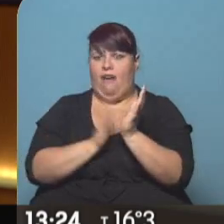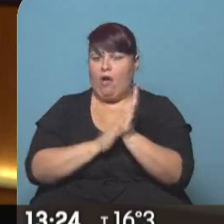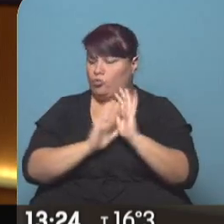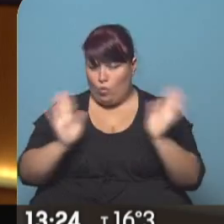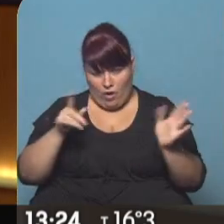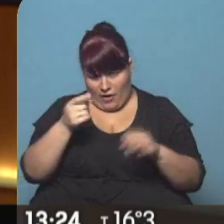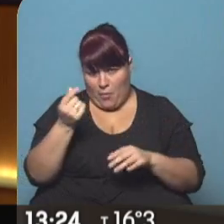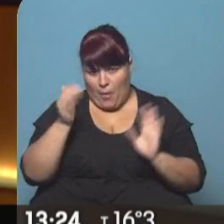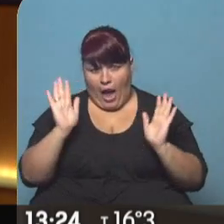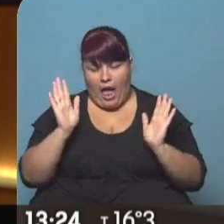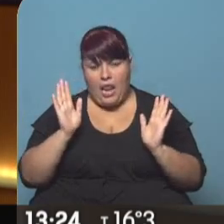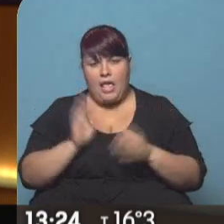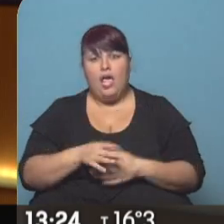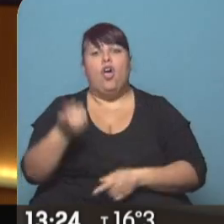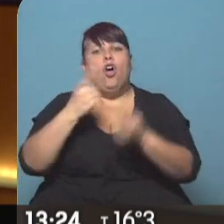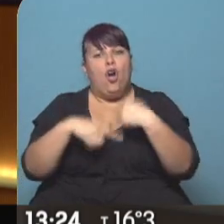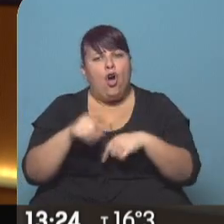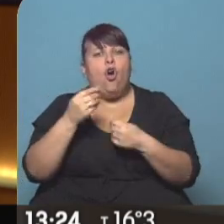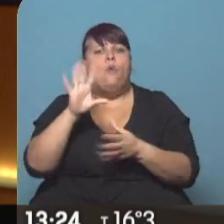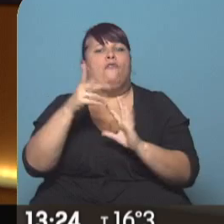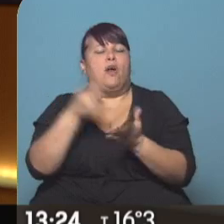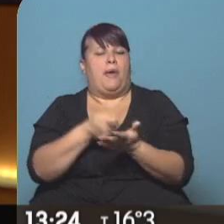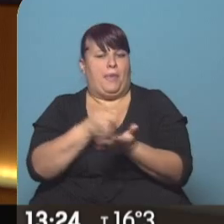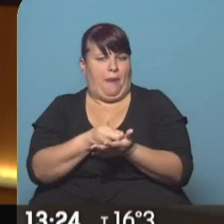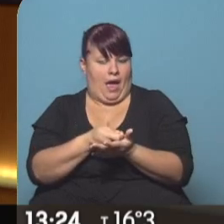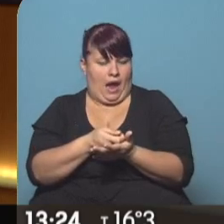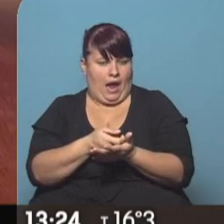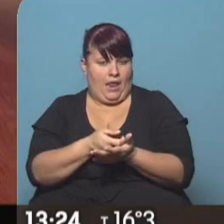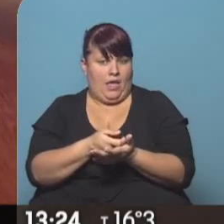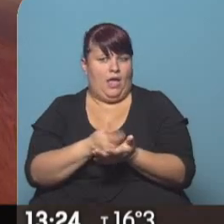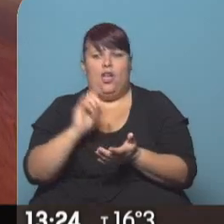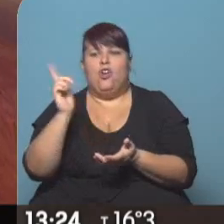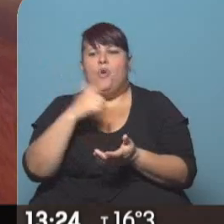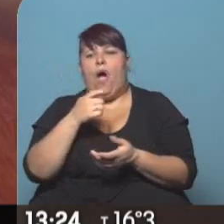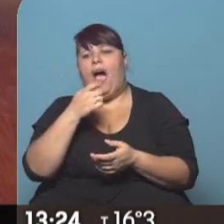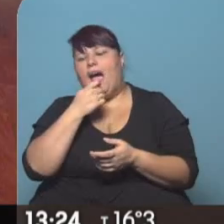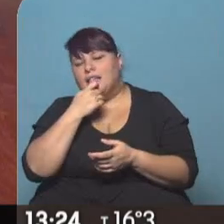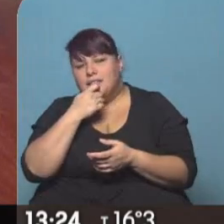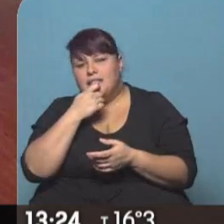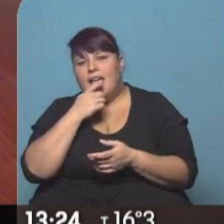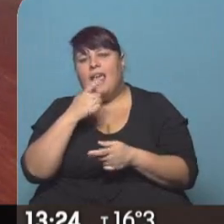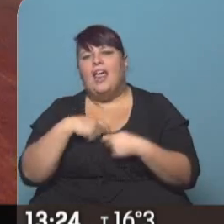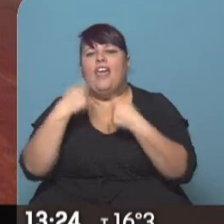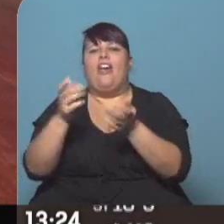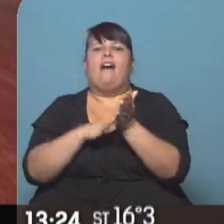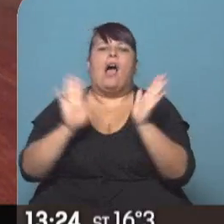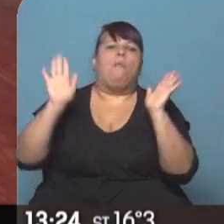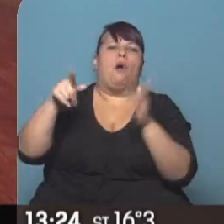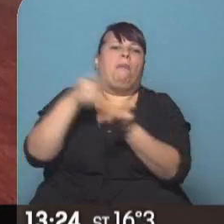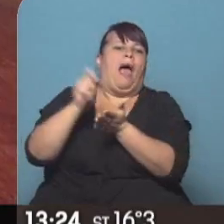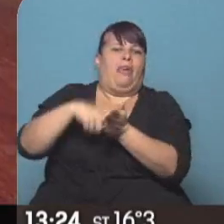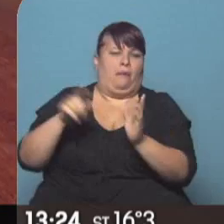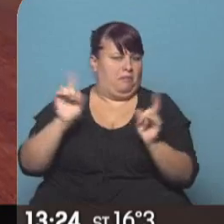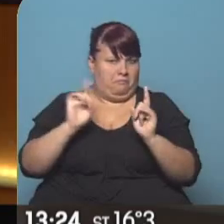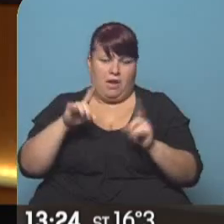electrónica y es el comprobante. Y otra cosa es cómo vos pagás. O sea, no puede haber la excepción de la entrega de la factura porque pagás por